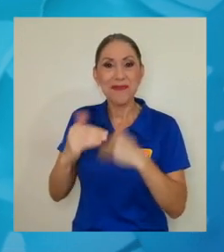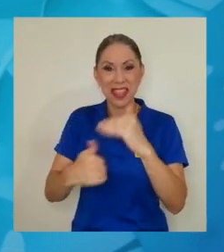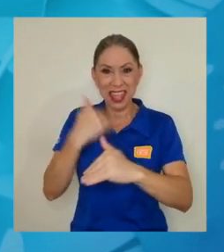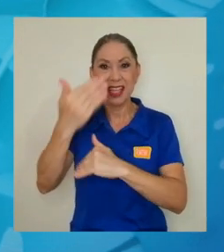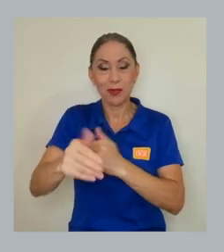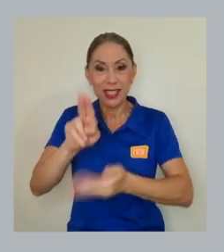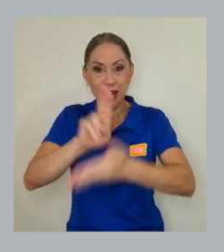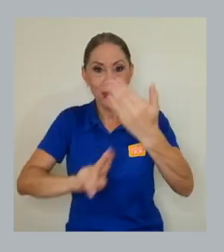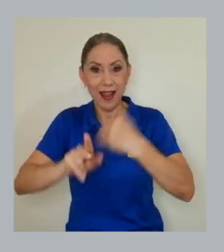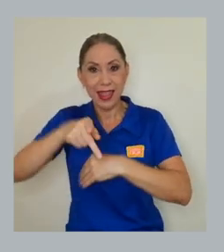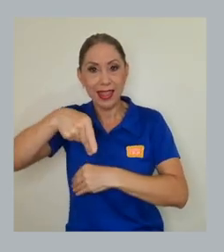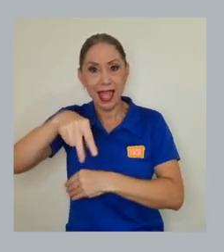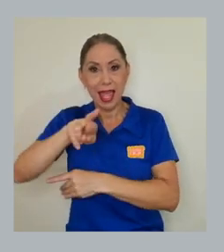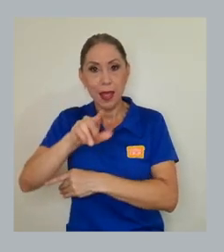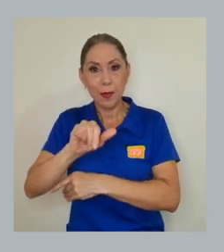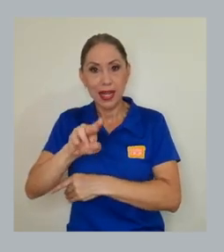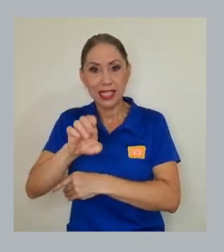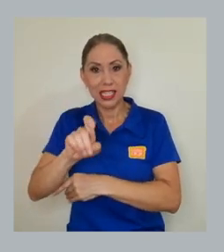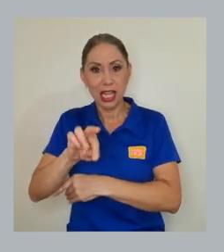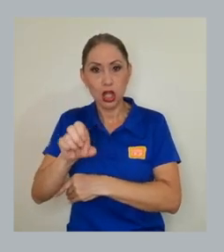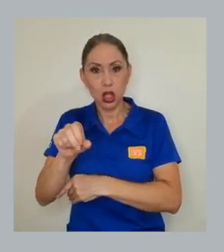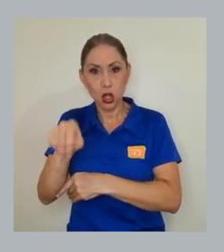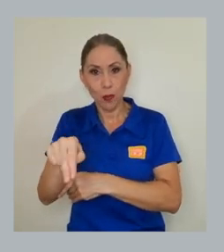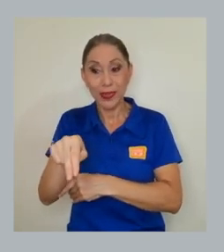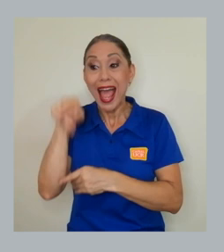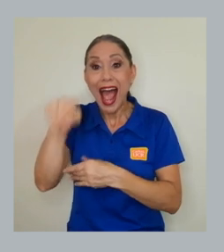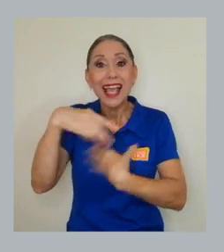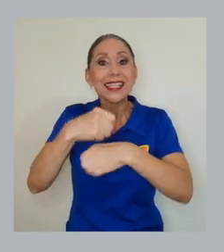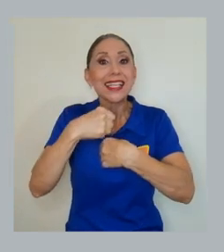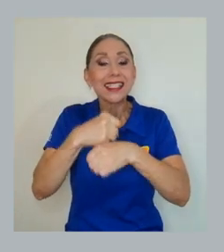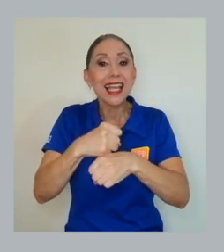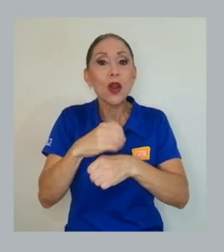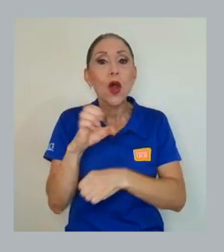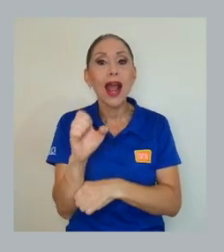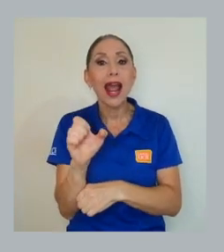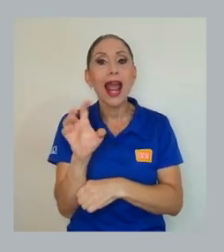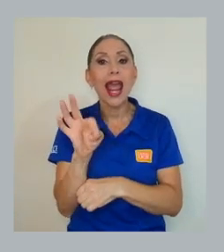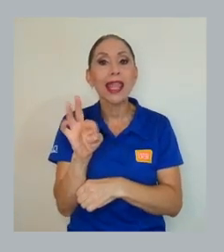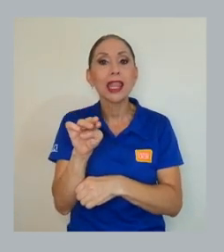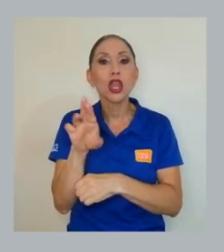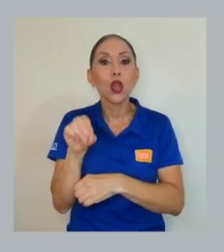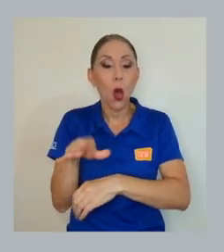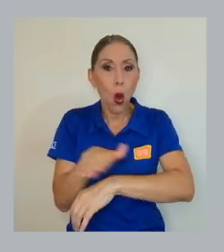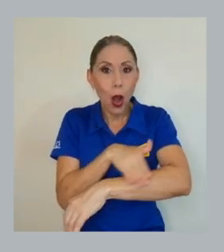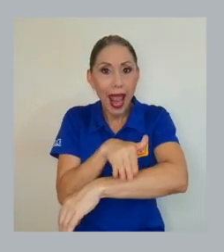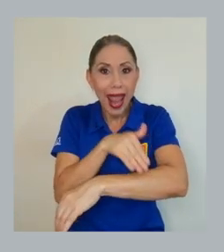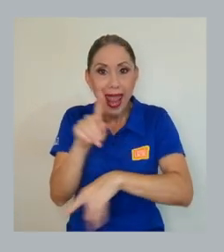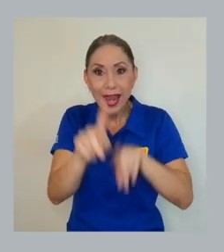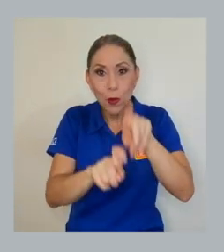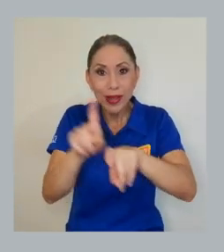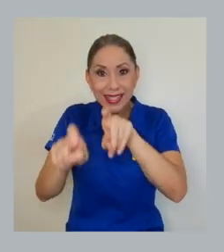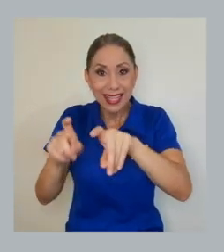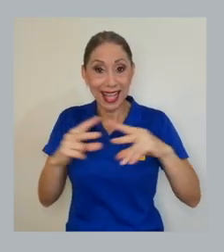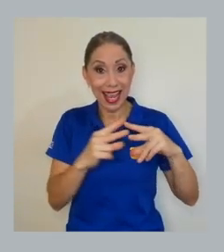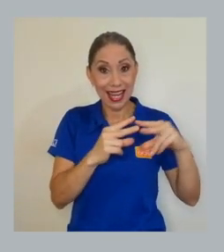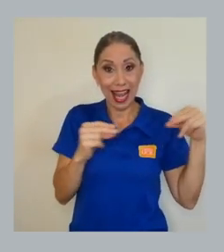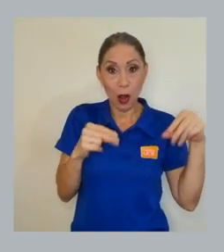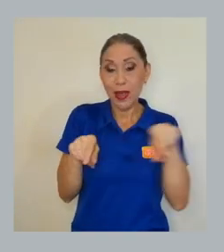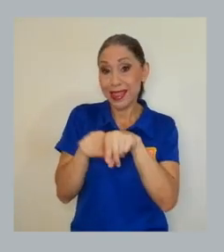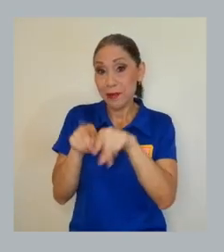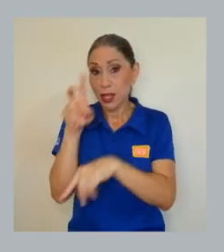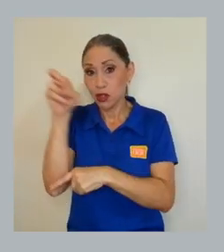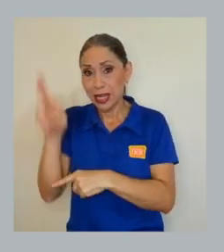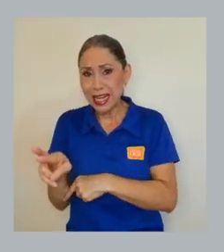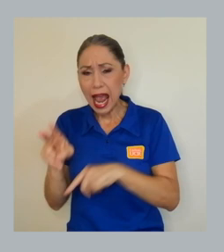Princeton, en la cual se hicieron etnoencuestas tanto en Nicaragua como en Costa Rica para